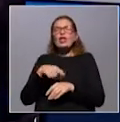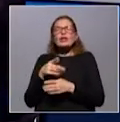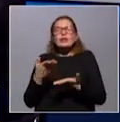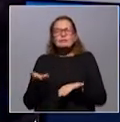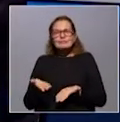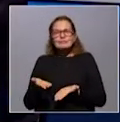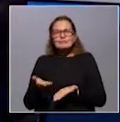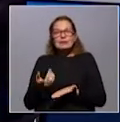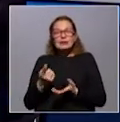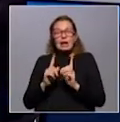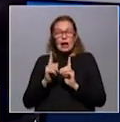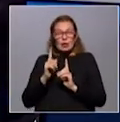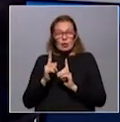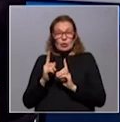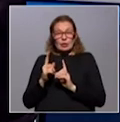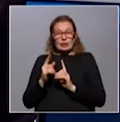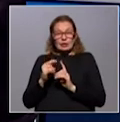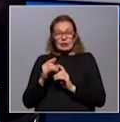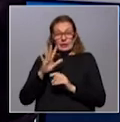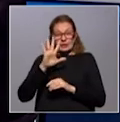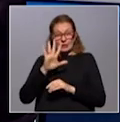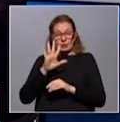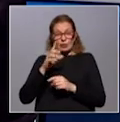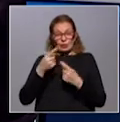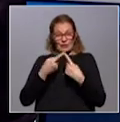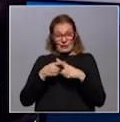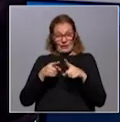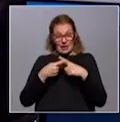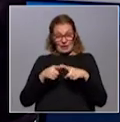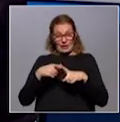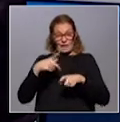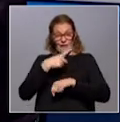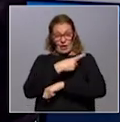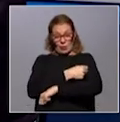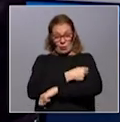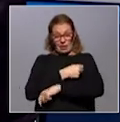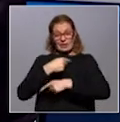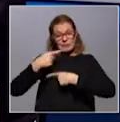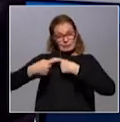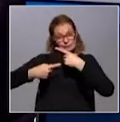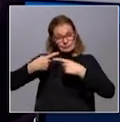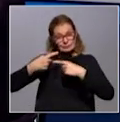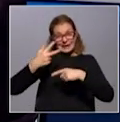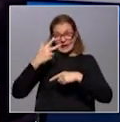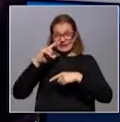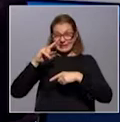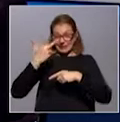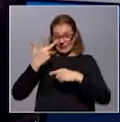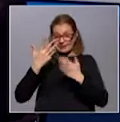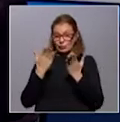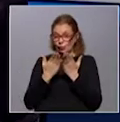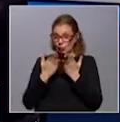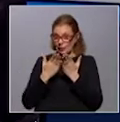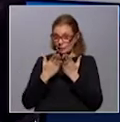la novedad es que tenemos cinco tipos de vacunas que están en fase avanzada, en la fase 3. Eso quiere